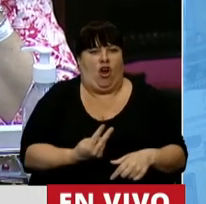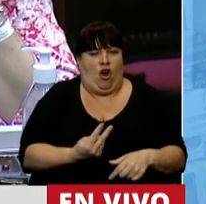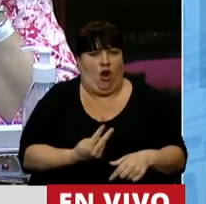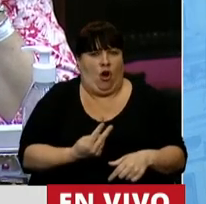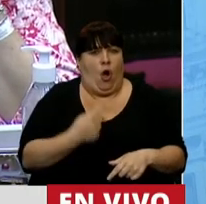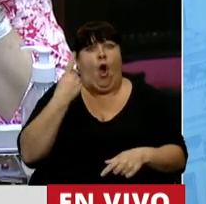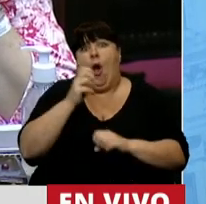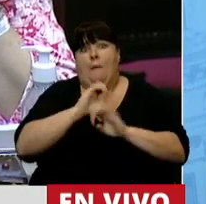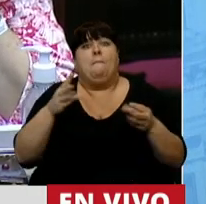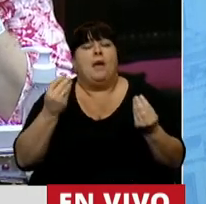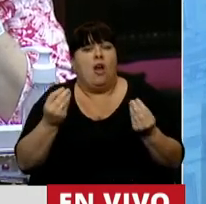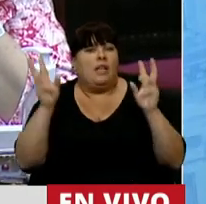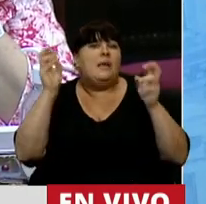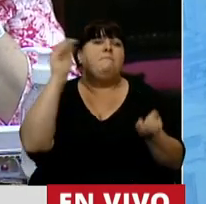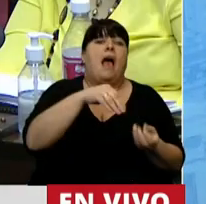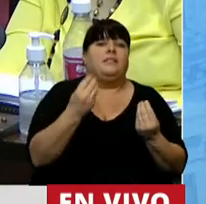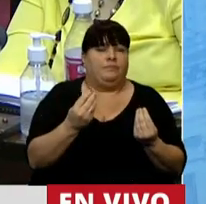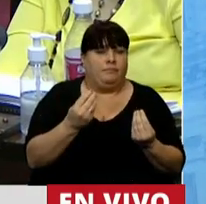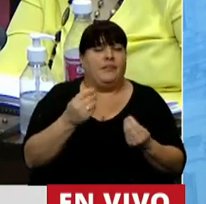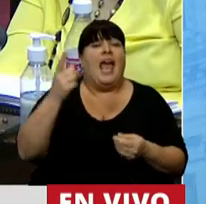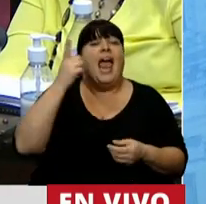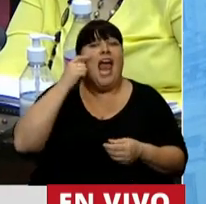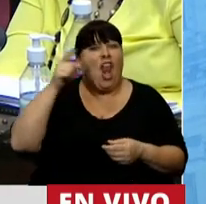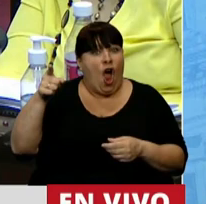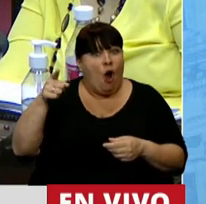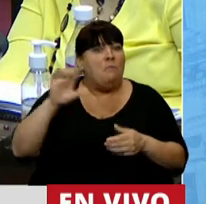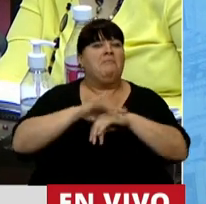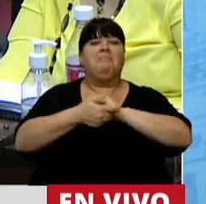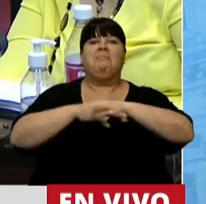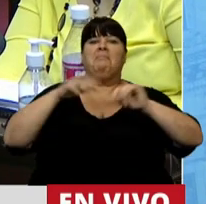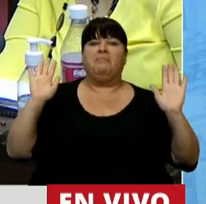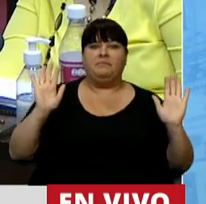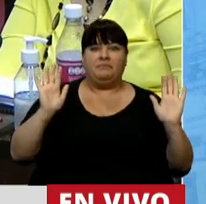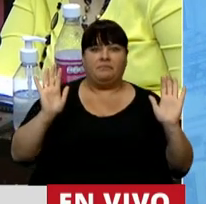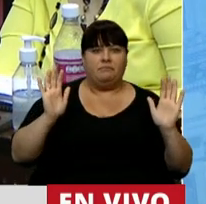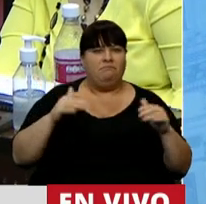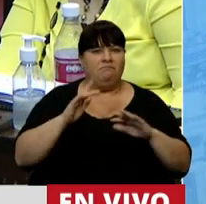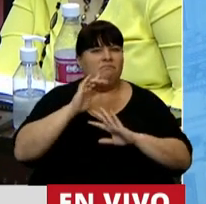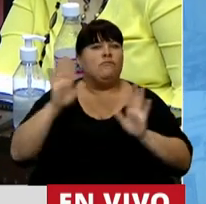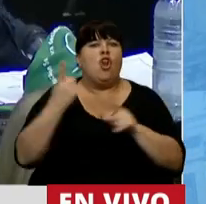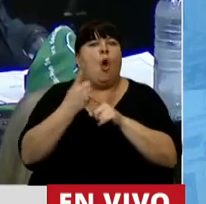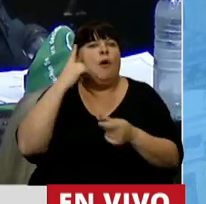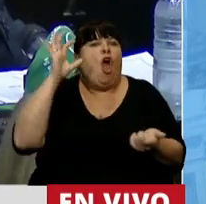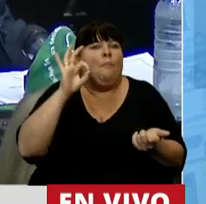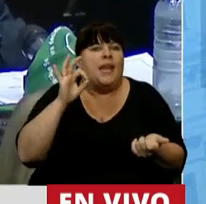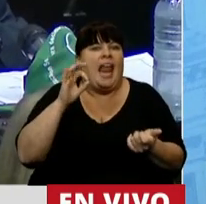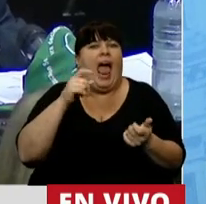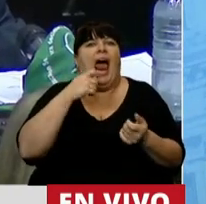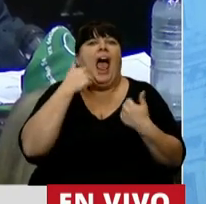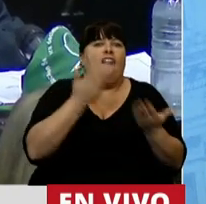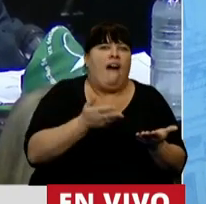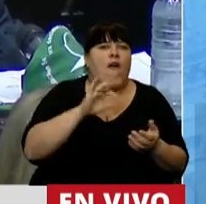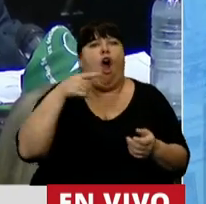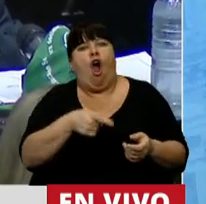Con un agravante, que es el hecho de que el hombre gestante se lava las manos. No tiene nada para opinar, ni a favor,